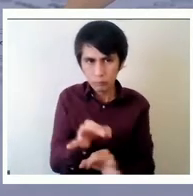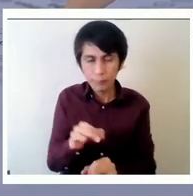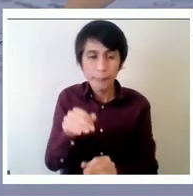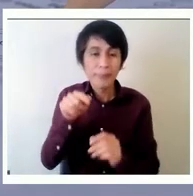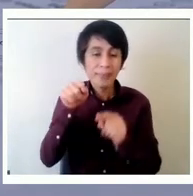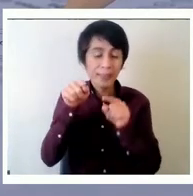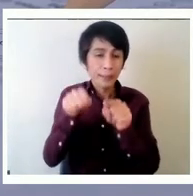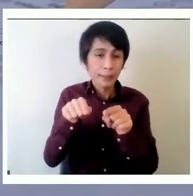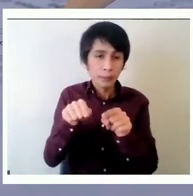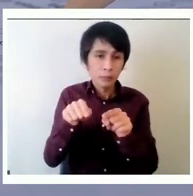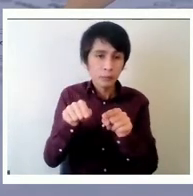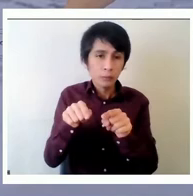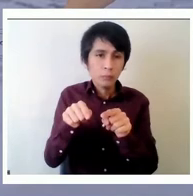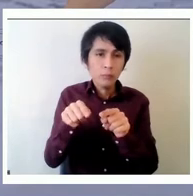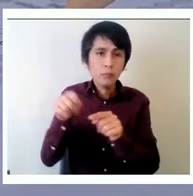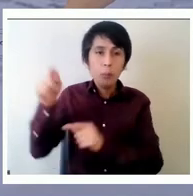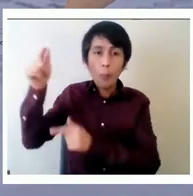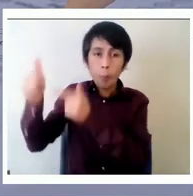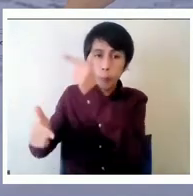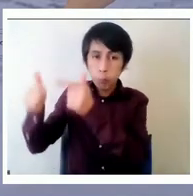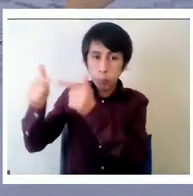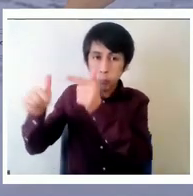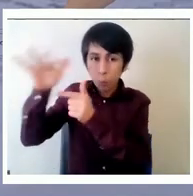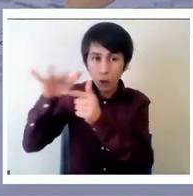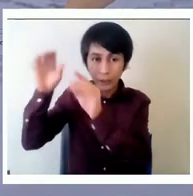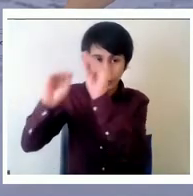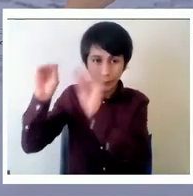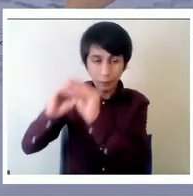nuestras políticas existentes